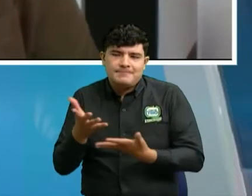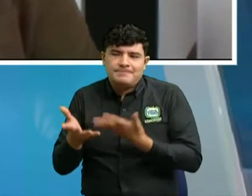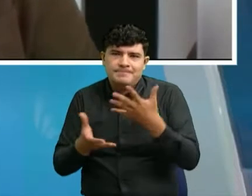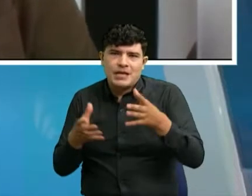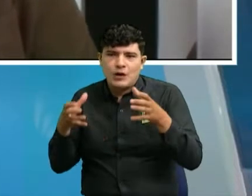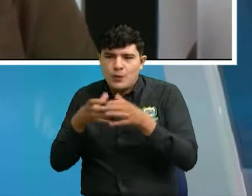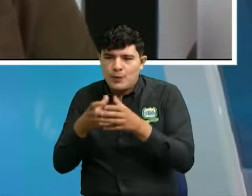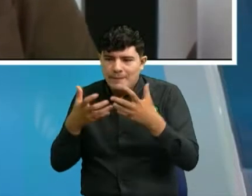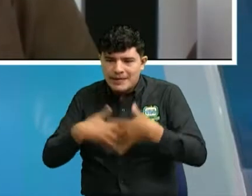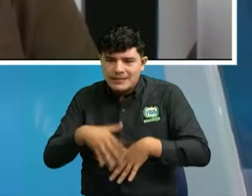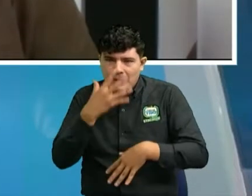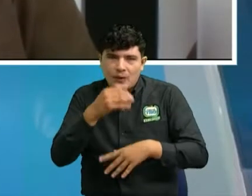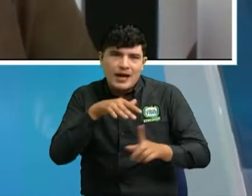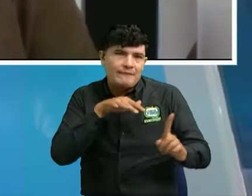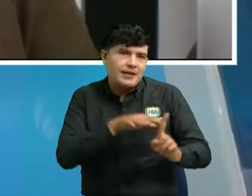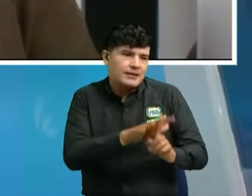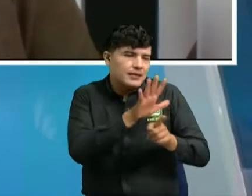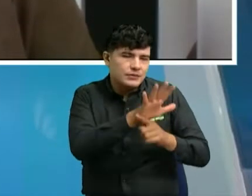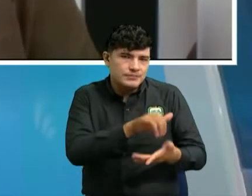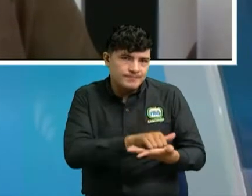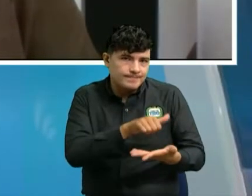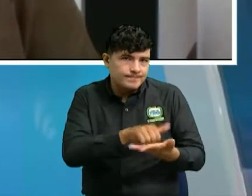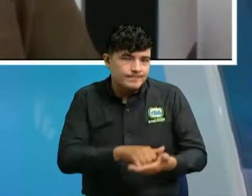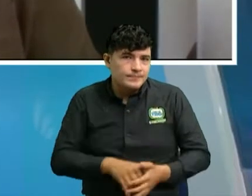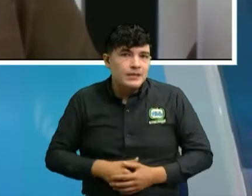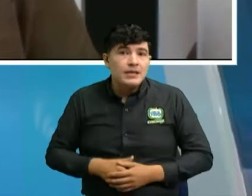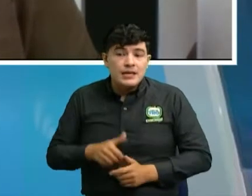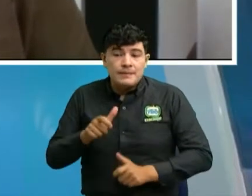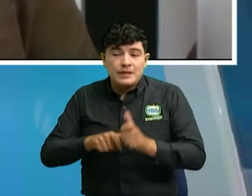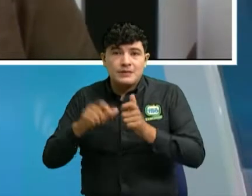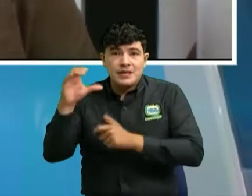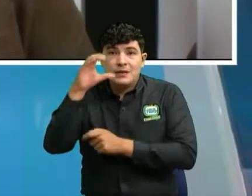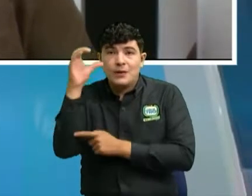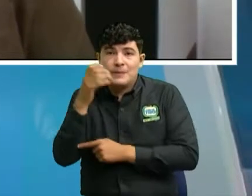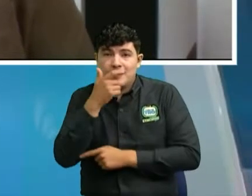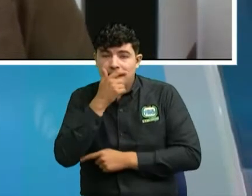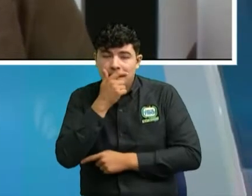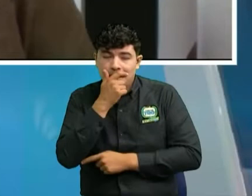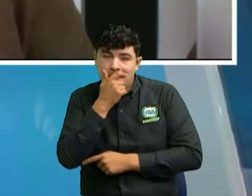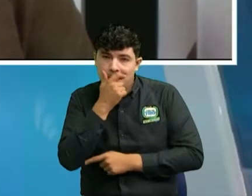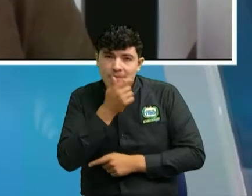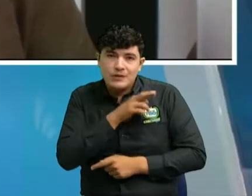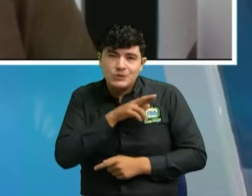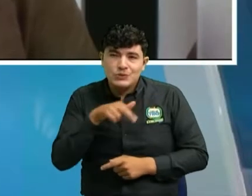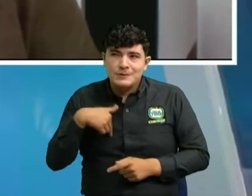personas y especialmente Colombia tenemos todavía bastante